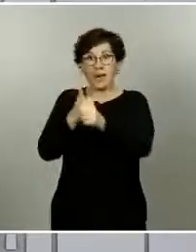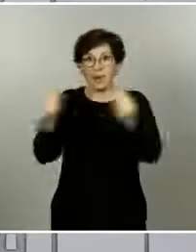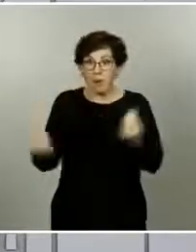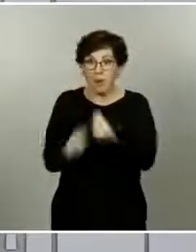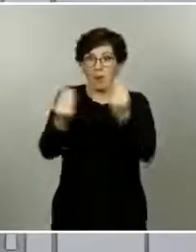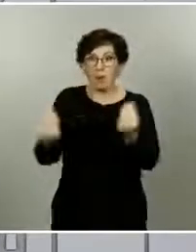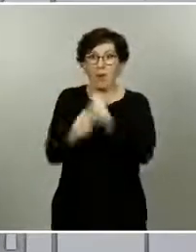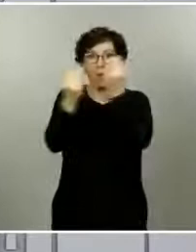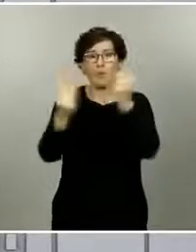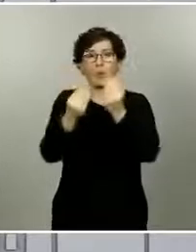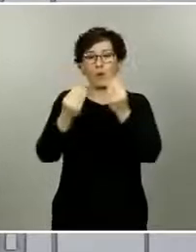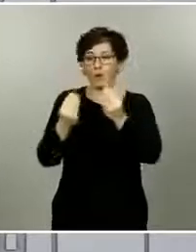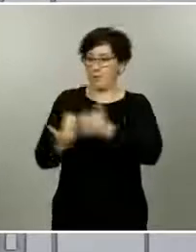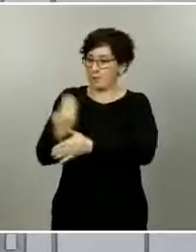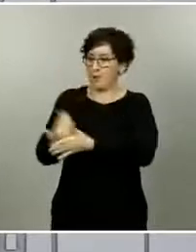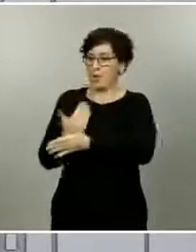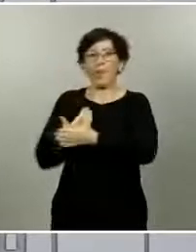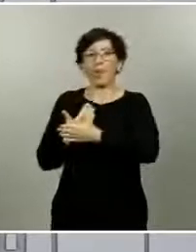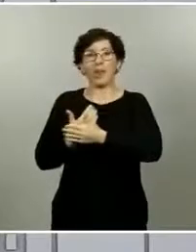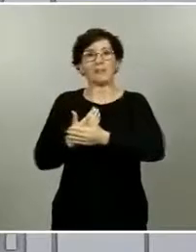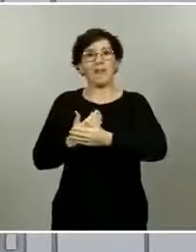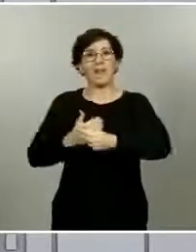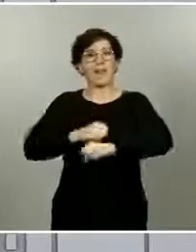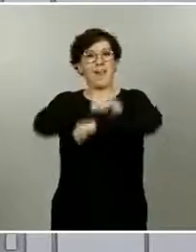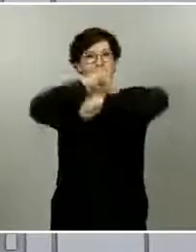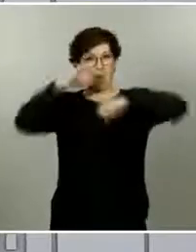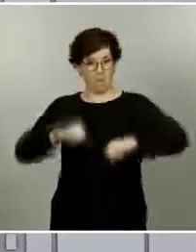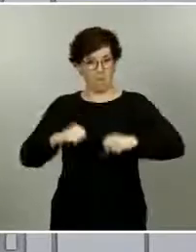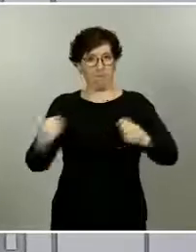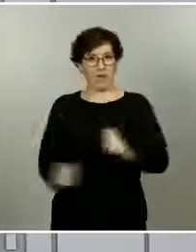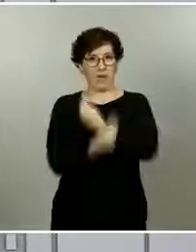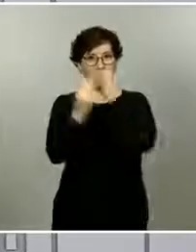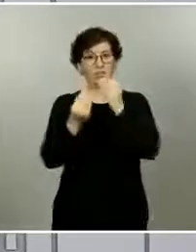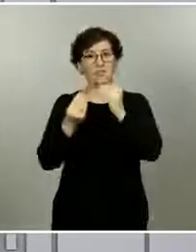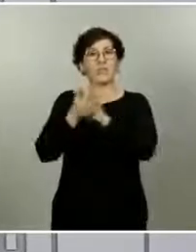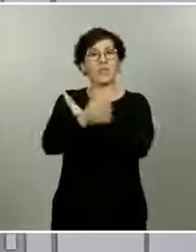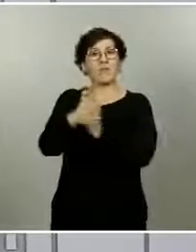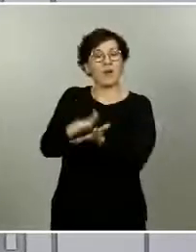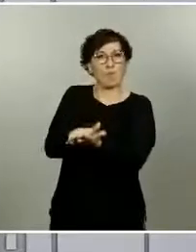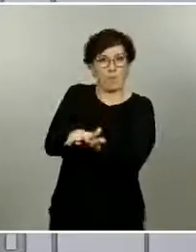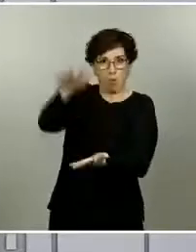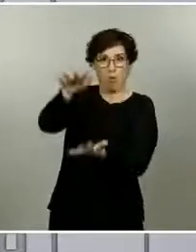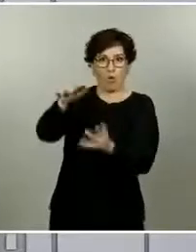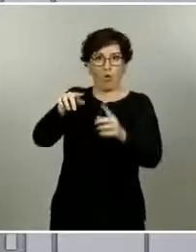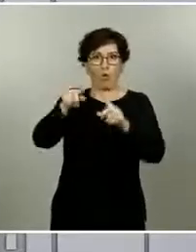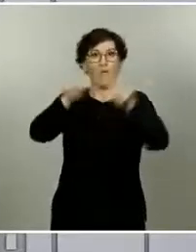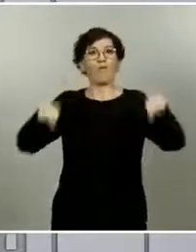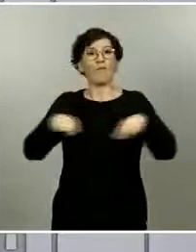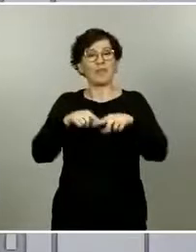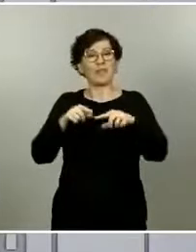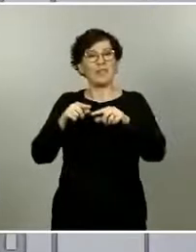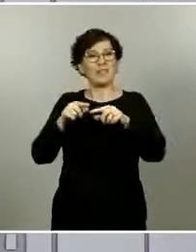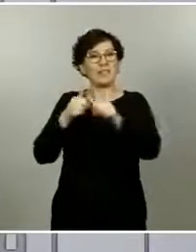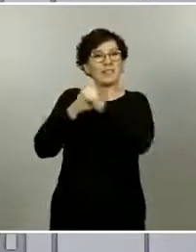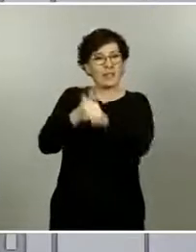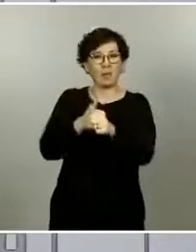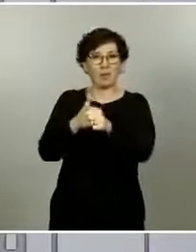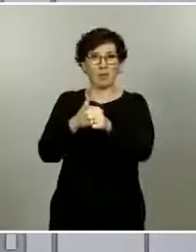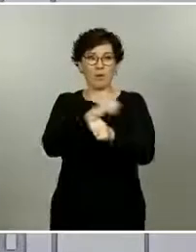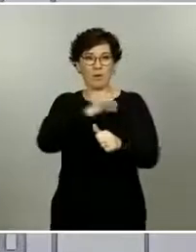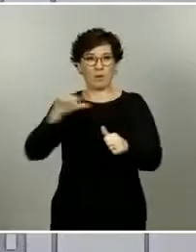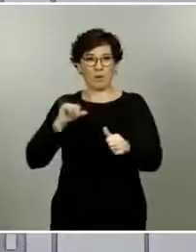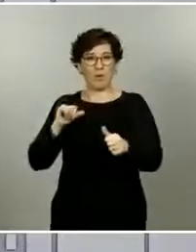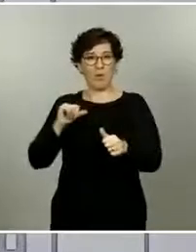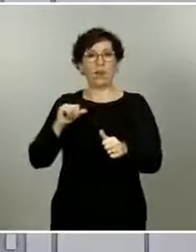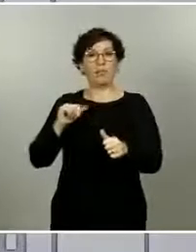han ido completándose en estos días, con lo cual hemos tenido un incremento general de fichas y, por lo tanto, sabemos mejor las edades